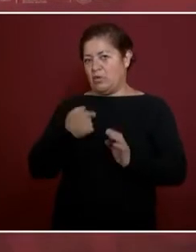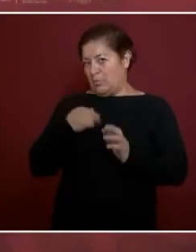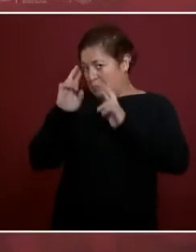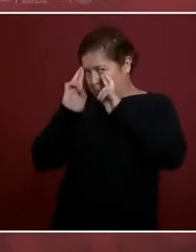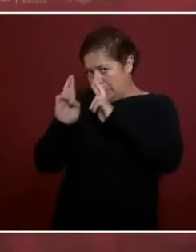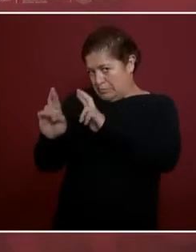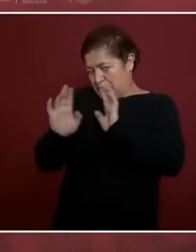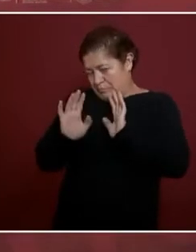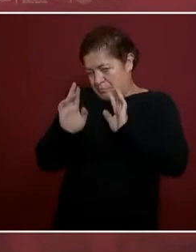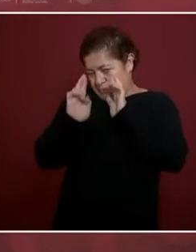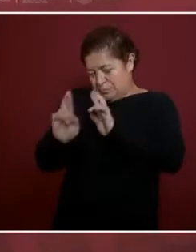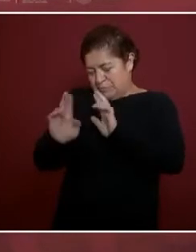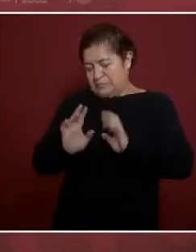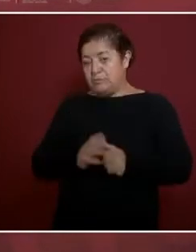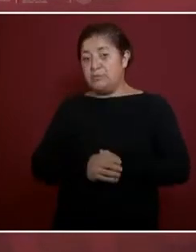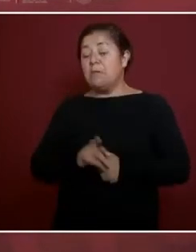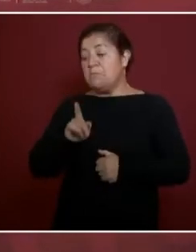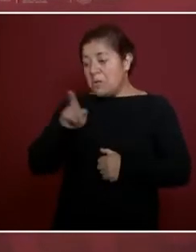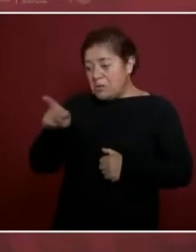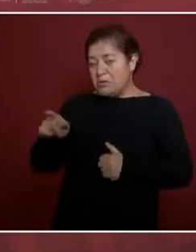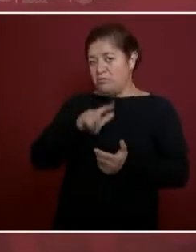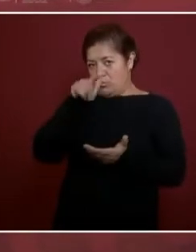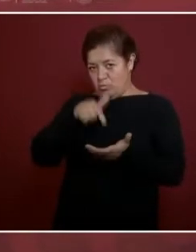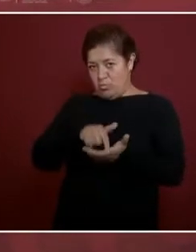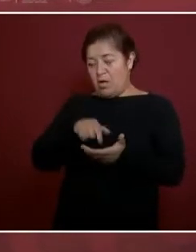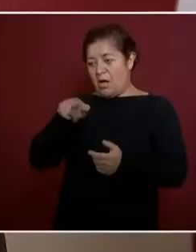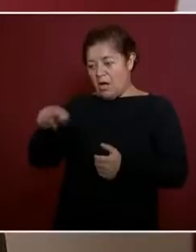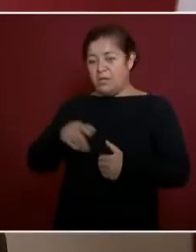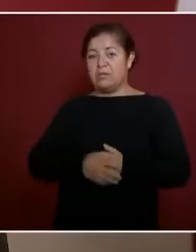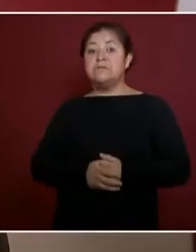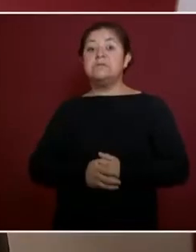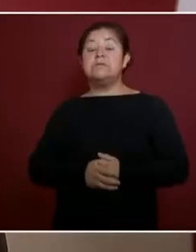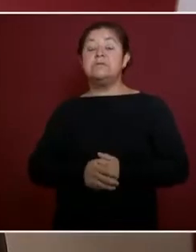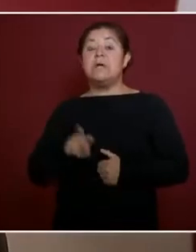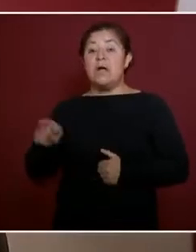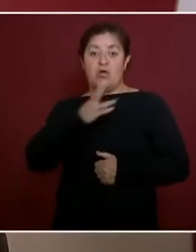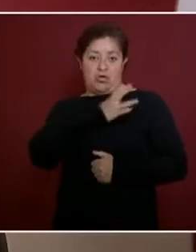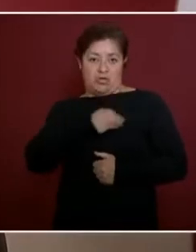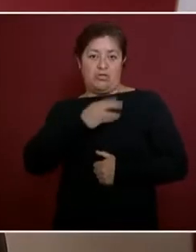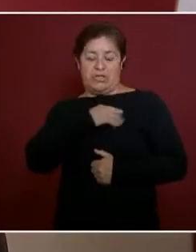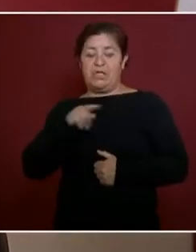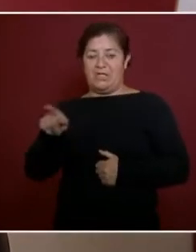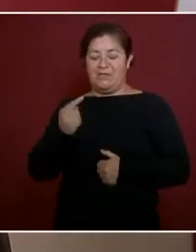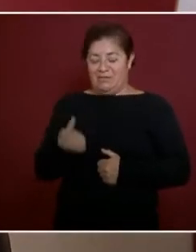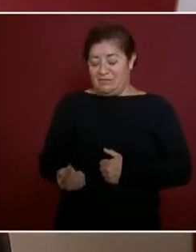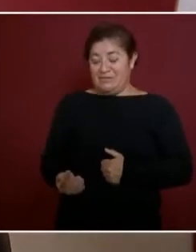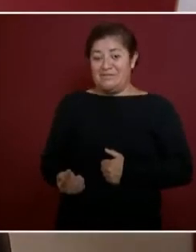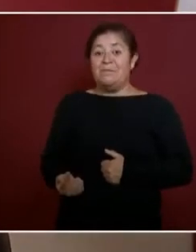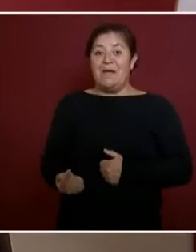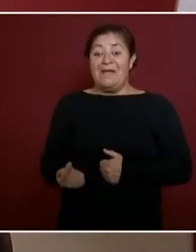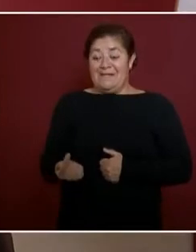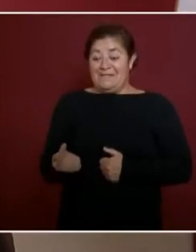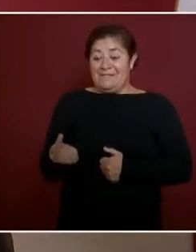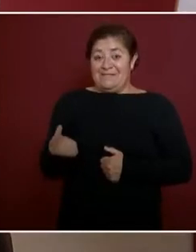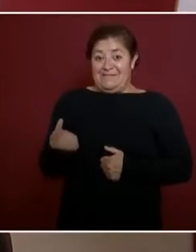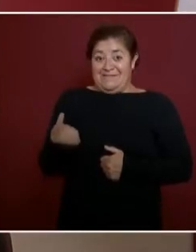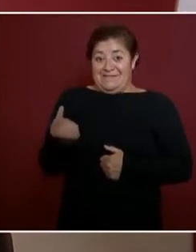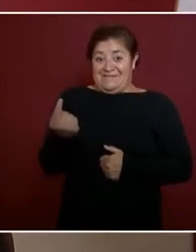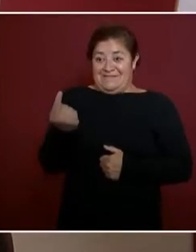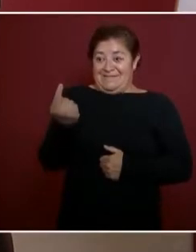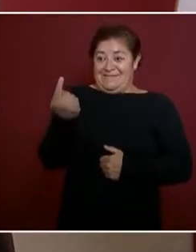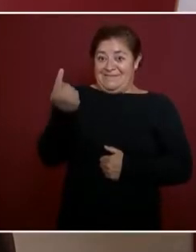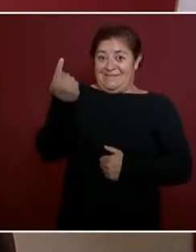van creciendo los hijos y